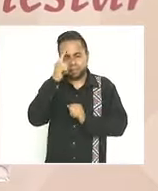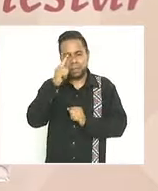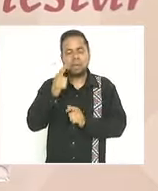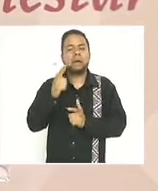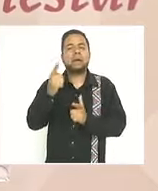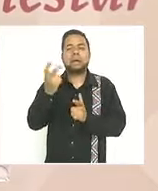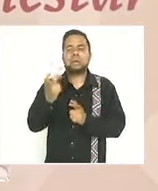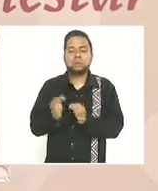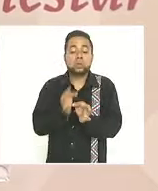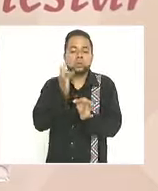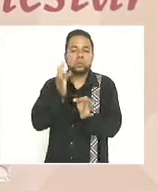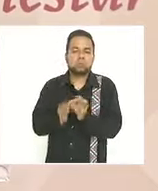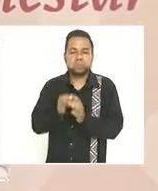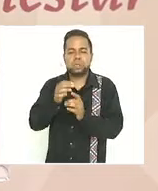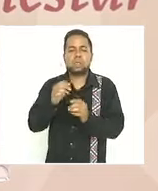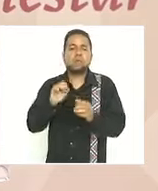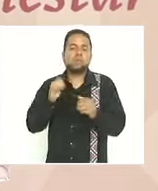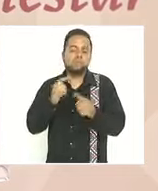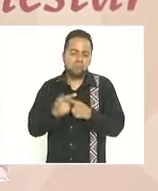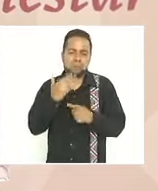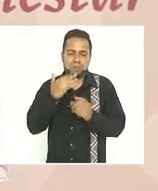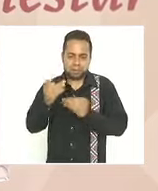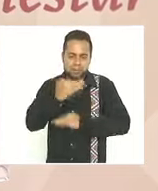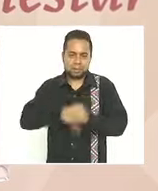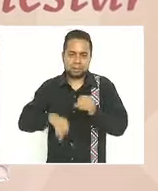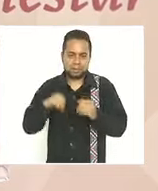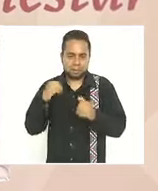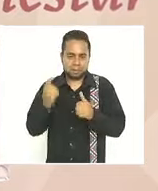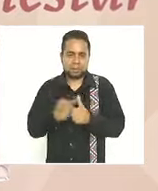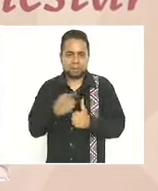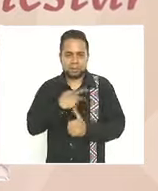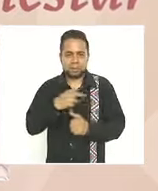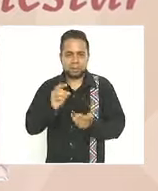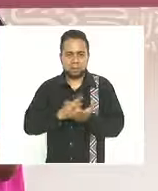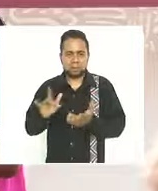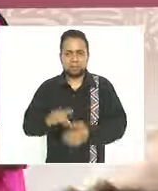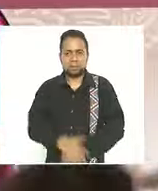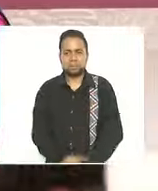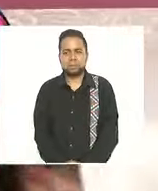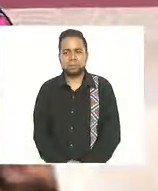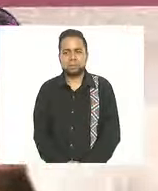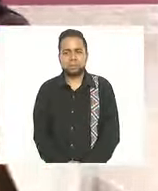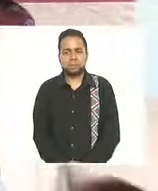sueño de que por el bien de todos primero los pobres muchísimas gracias